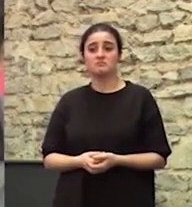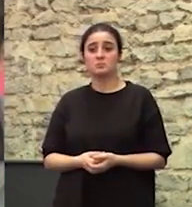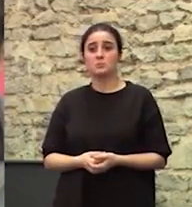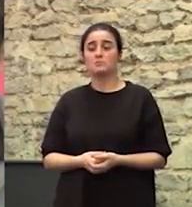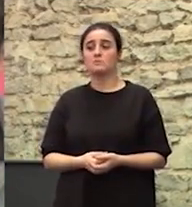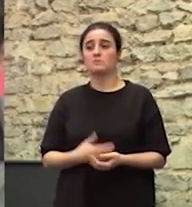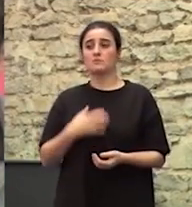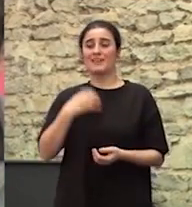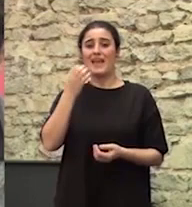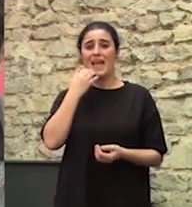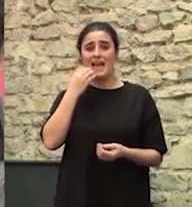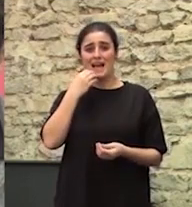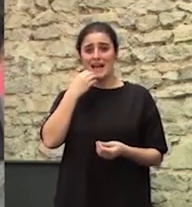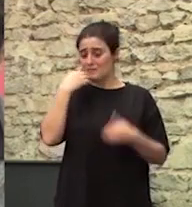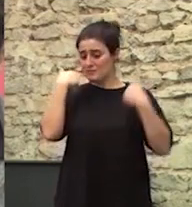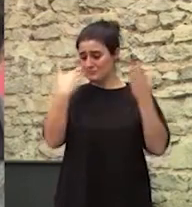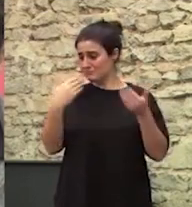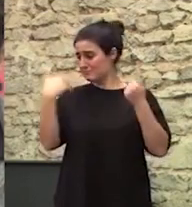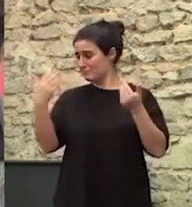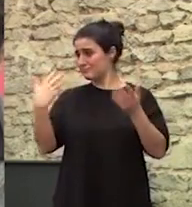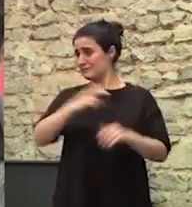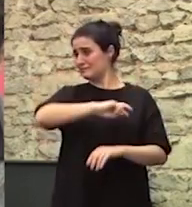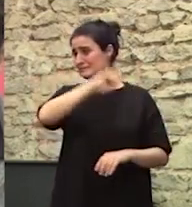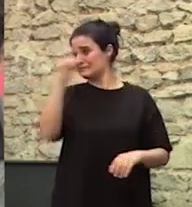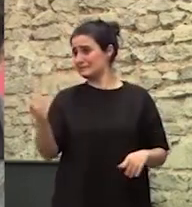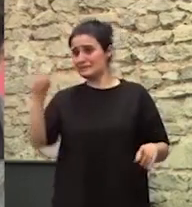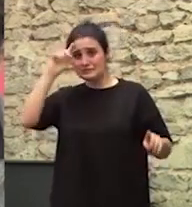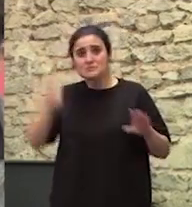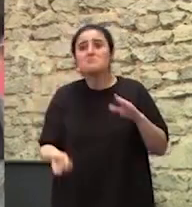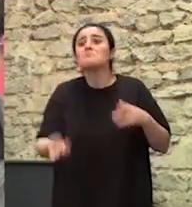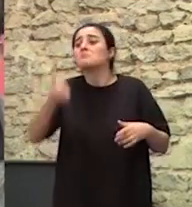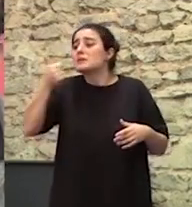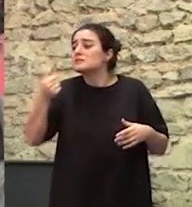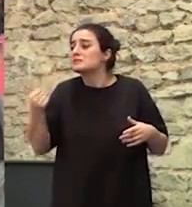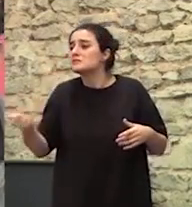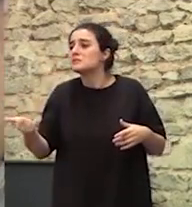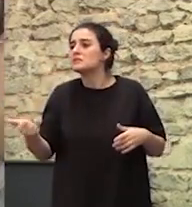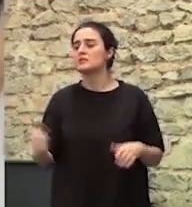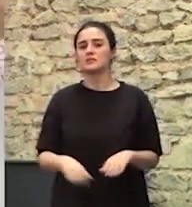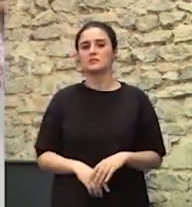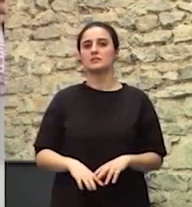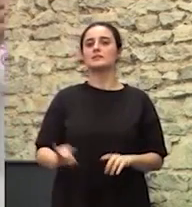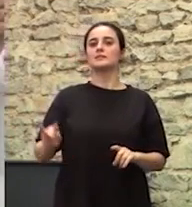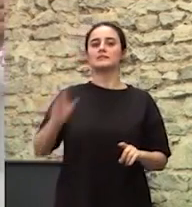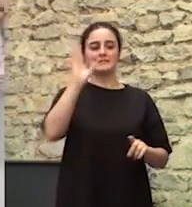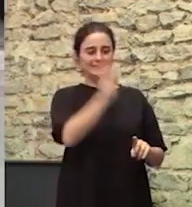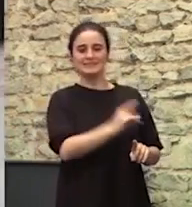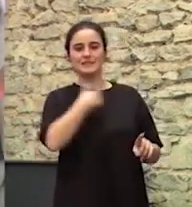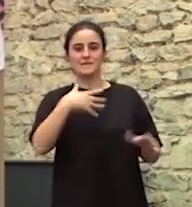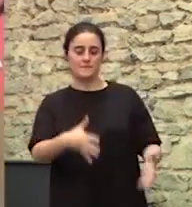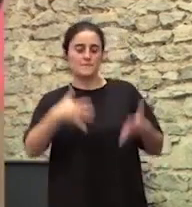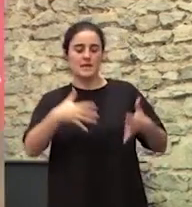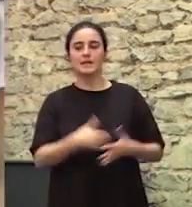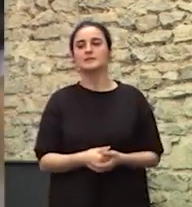Podemos poner de estos ejemplos un montón de ellos No sé qué otro poner Ay, esa me